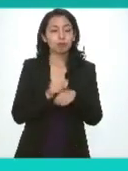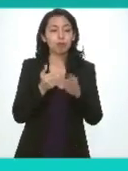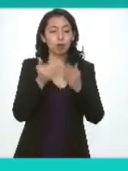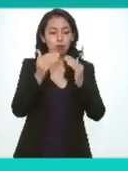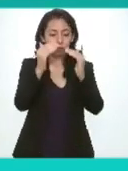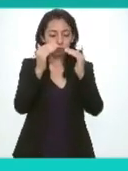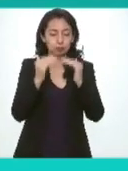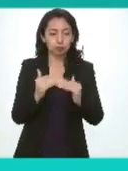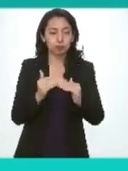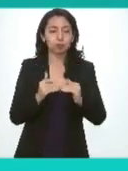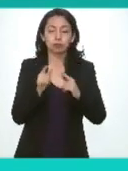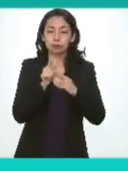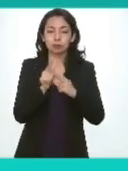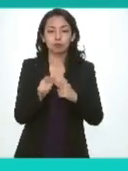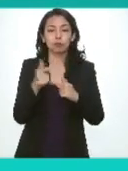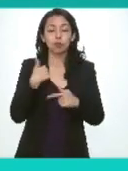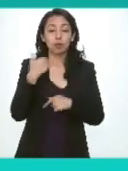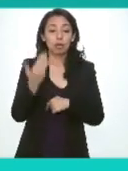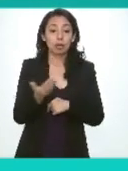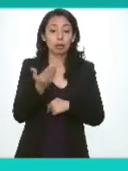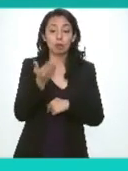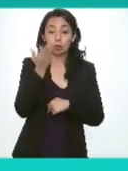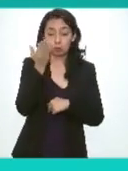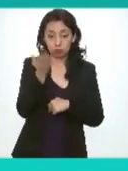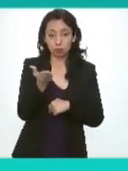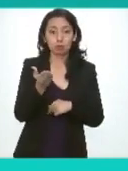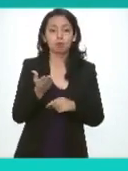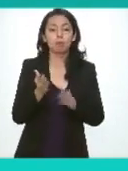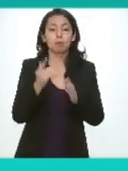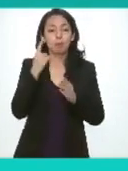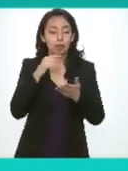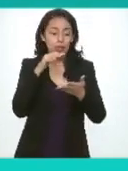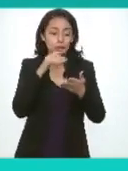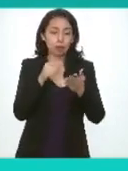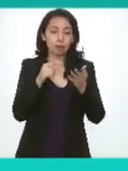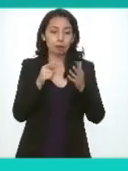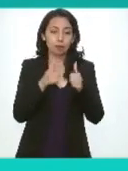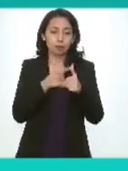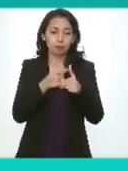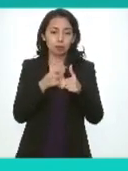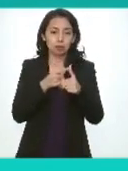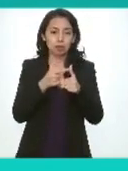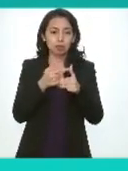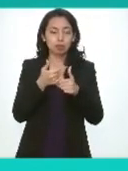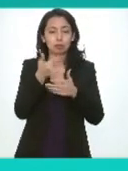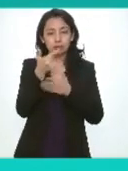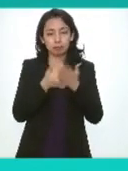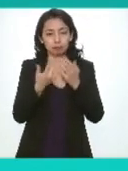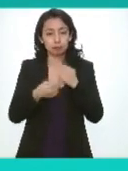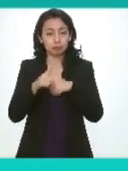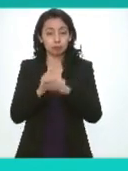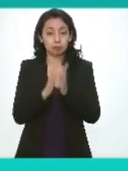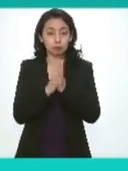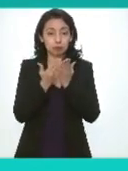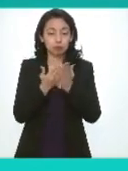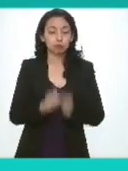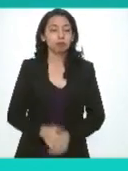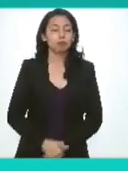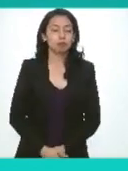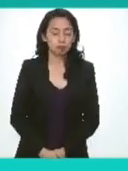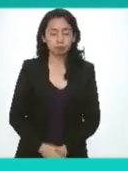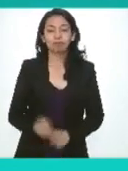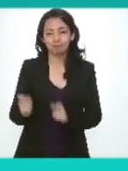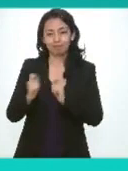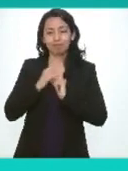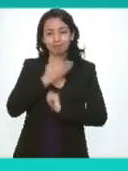desahogo de esta sesión le solicito su intervención para proceder con el punto seis del orden del día por favor con gusto